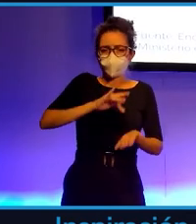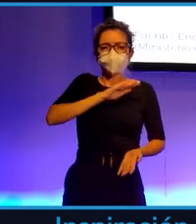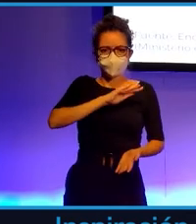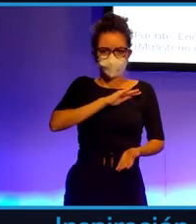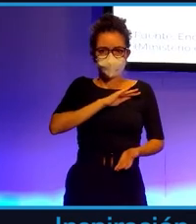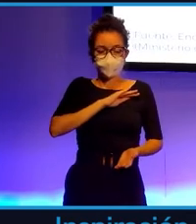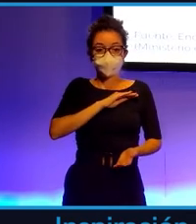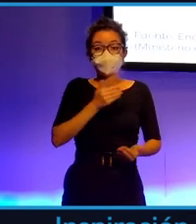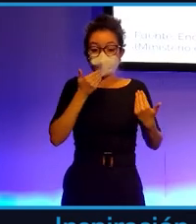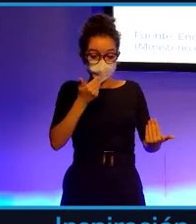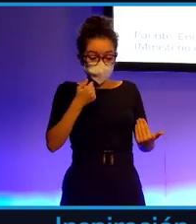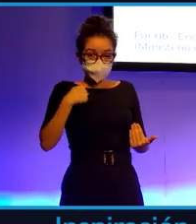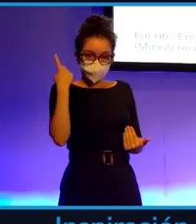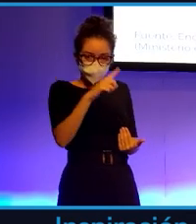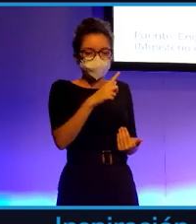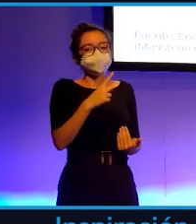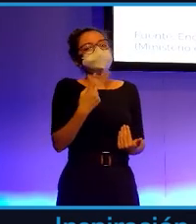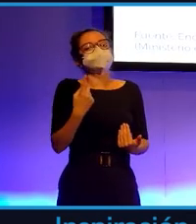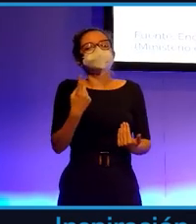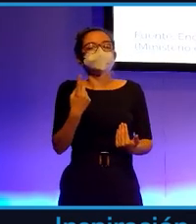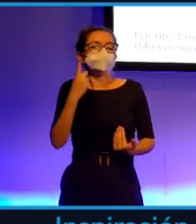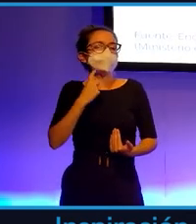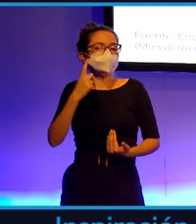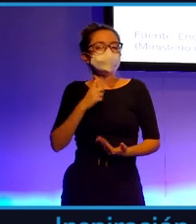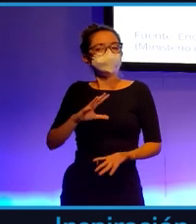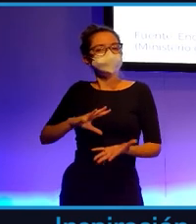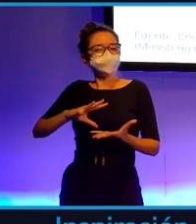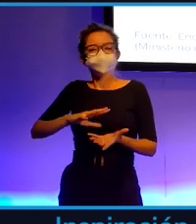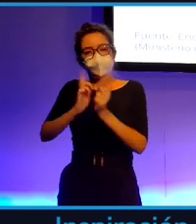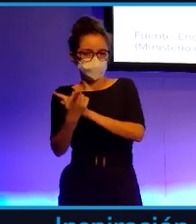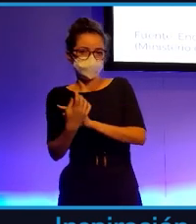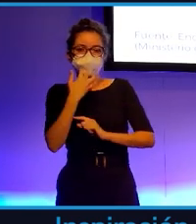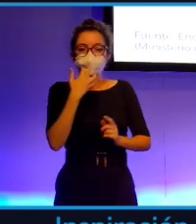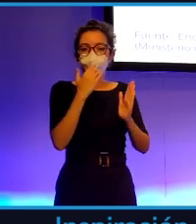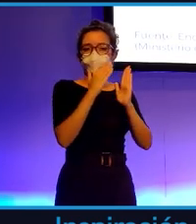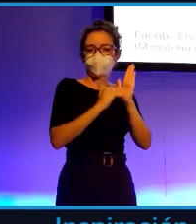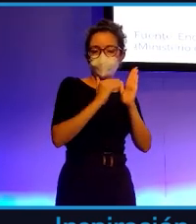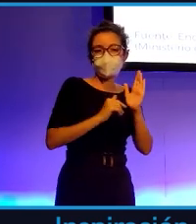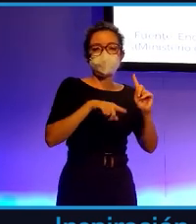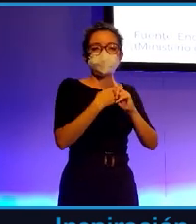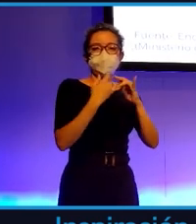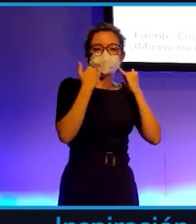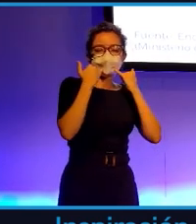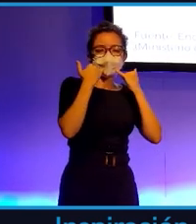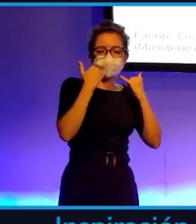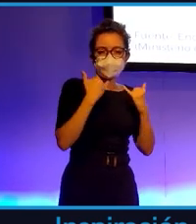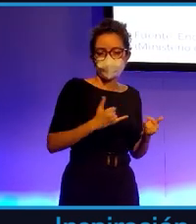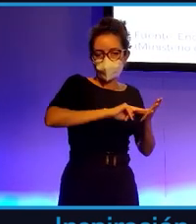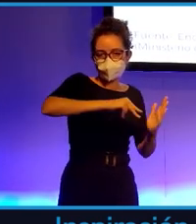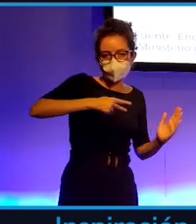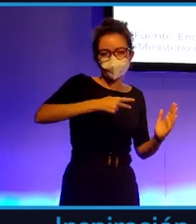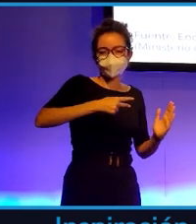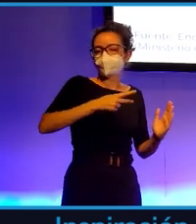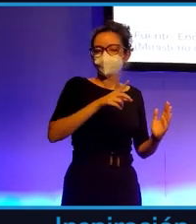de generar ciertos cambios de hábitos, como es tan fácil como pasar de comer arroz y pasta blanca a todo integral y